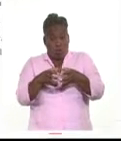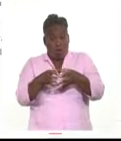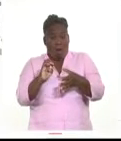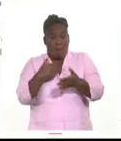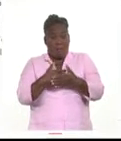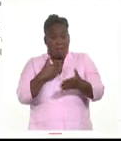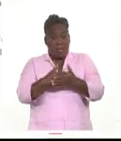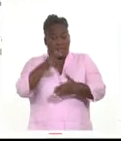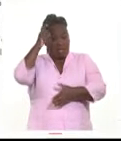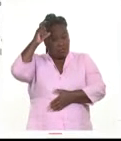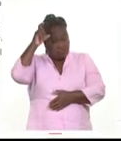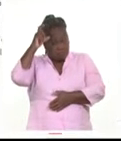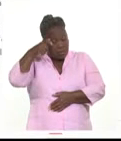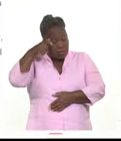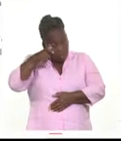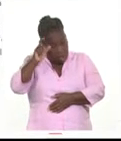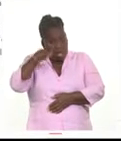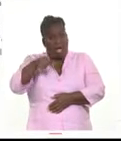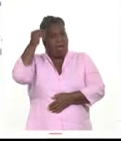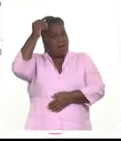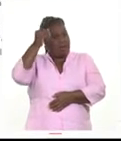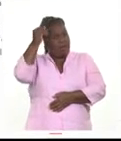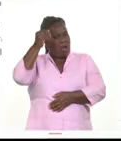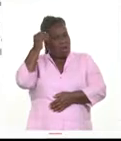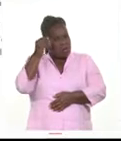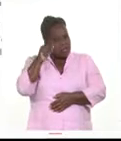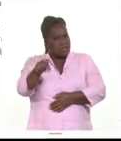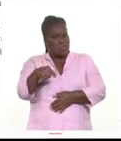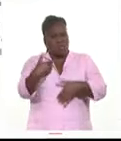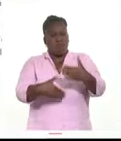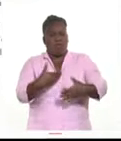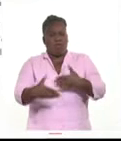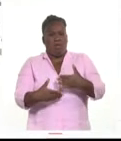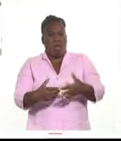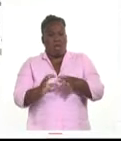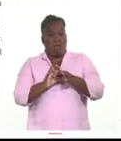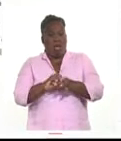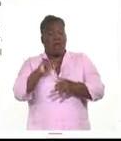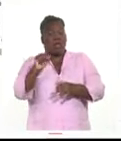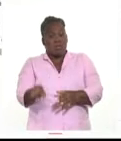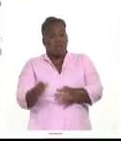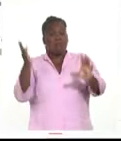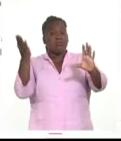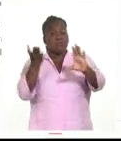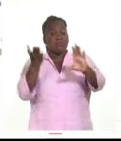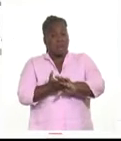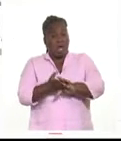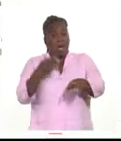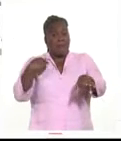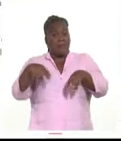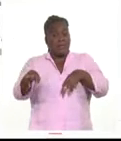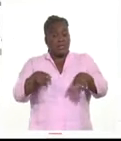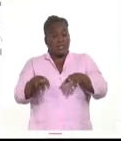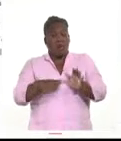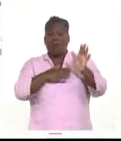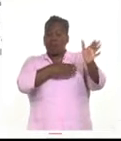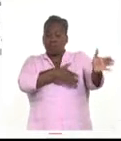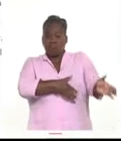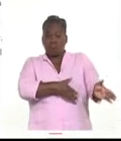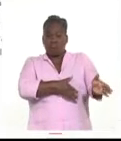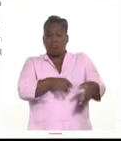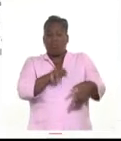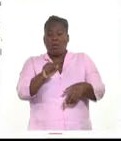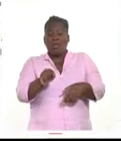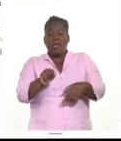están realizando los análisis correspondientes del caso y se aplicarán las sanciones administrativas disciplinarias y